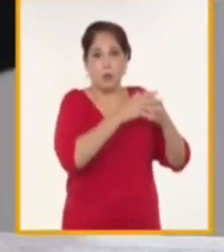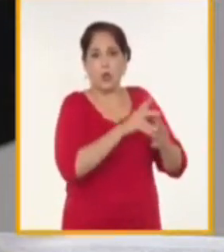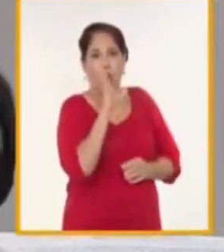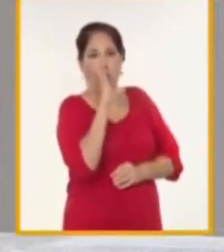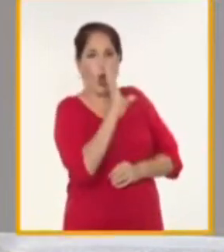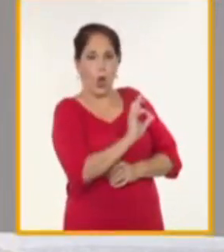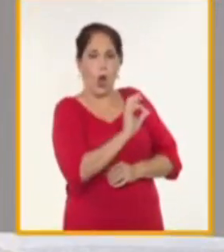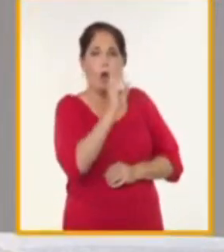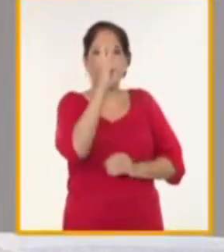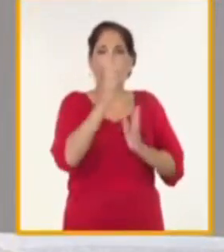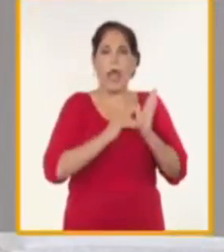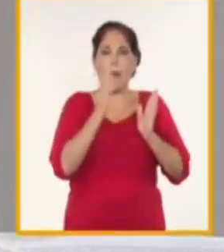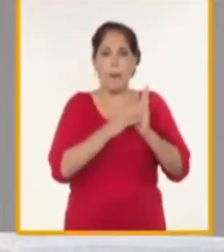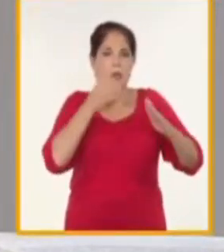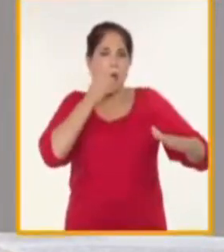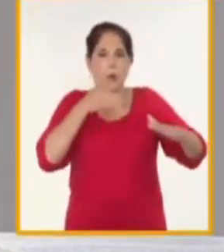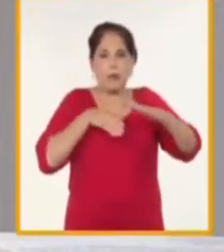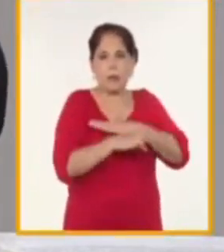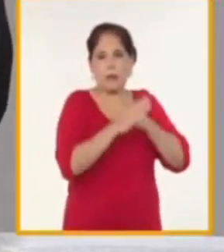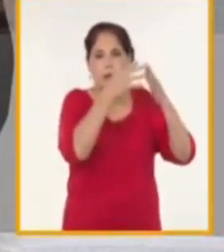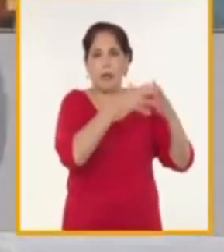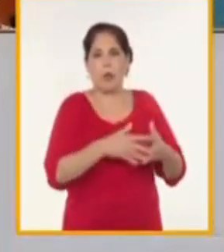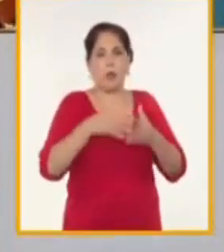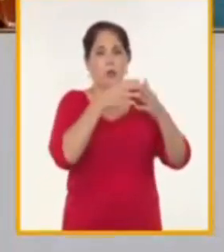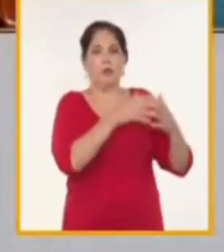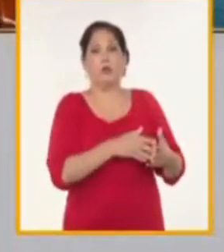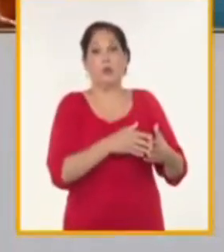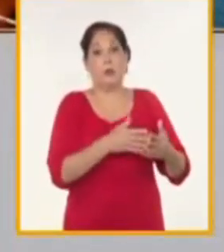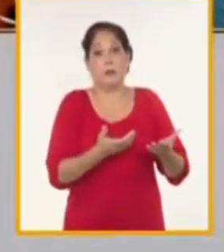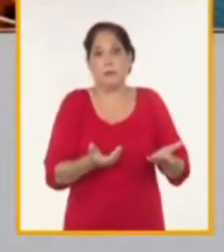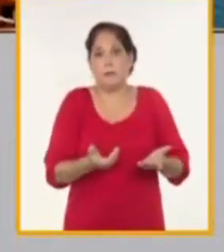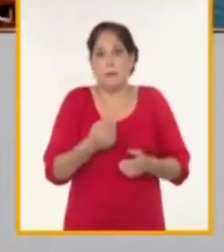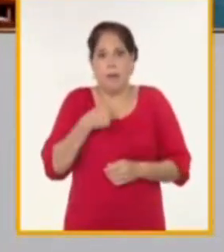tráficos que van a la costa este de los Estados Unidos pasan delante